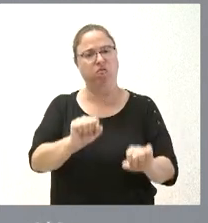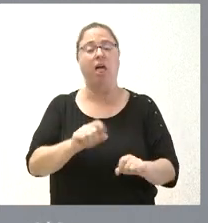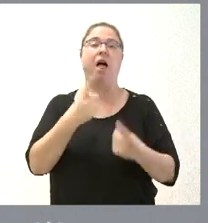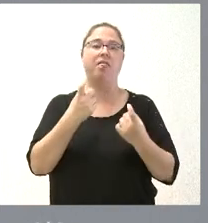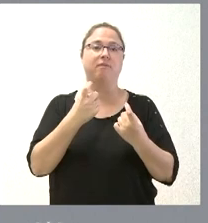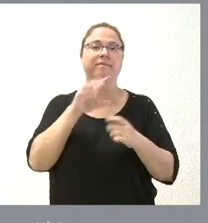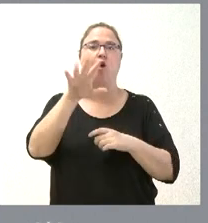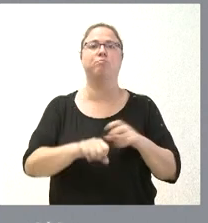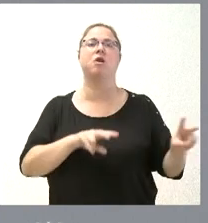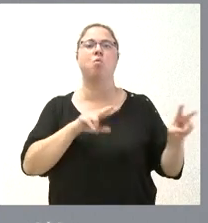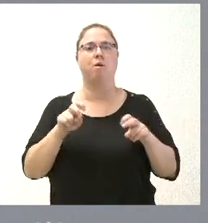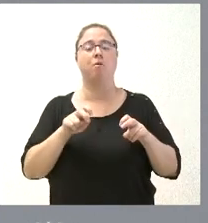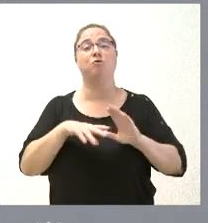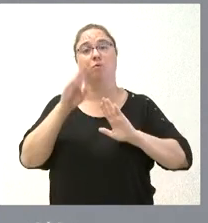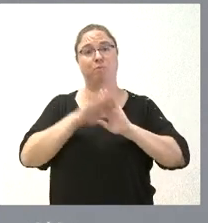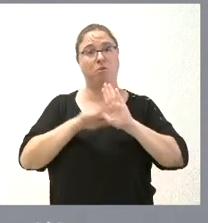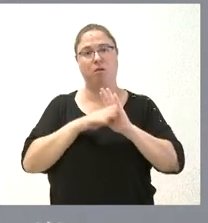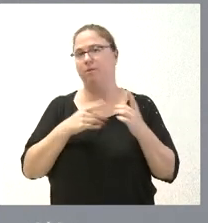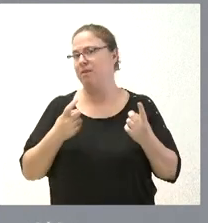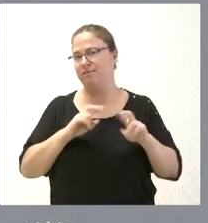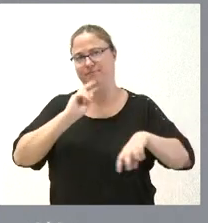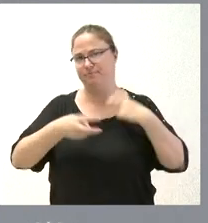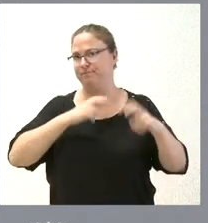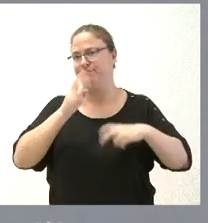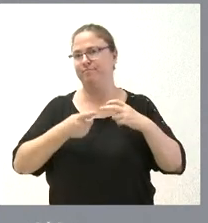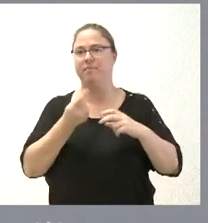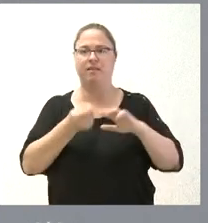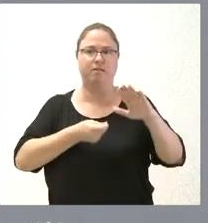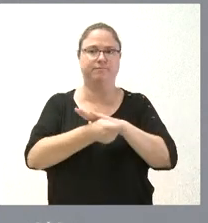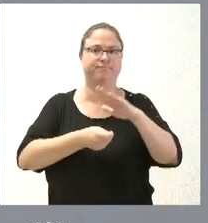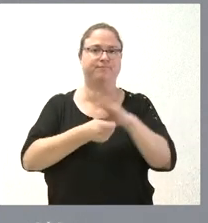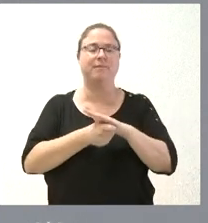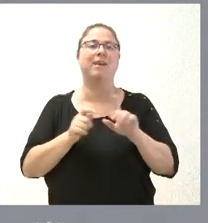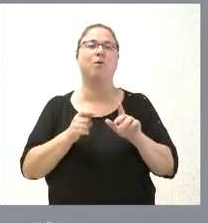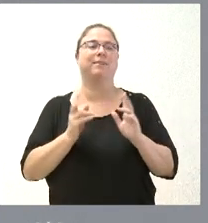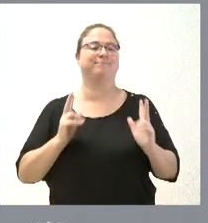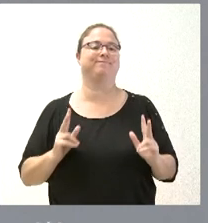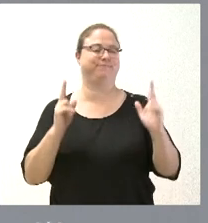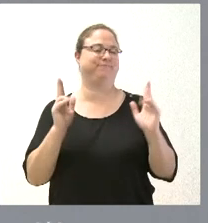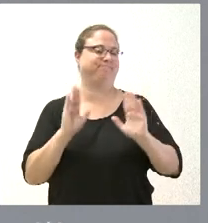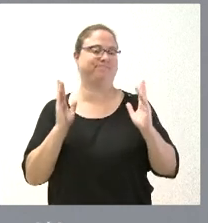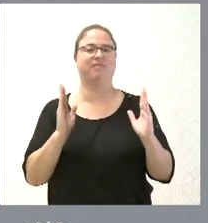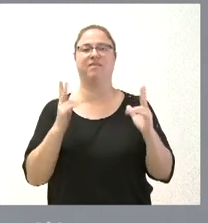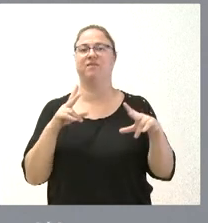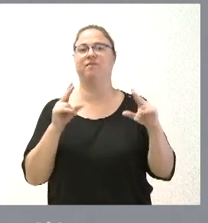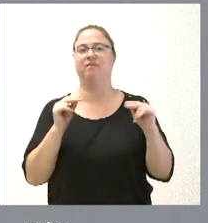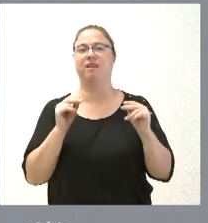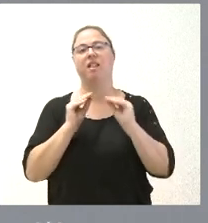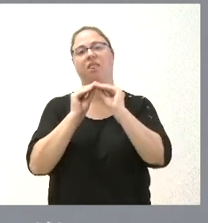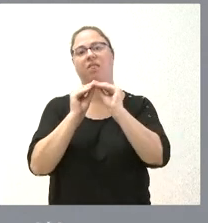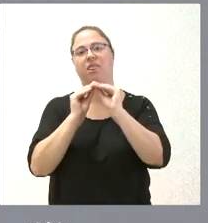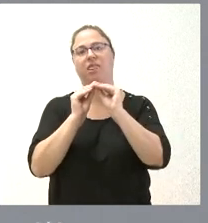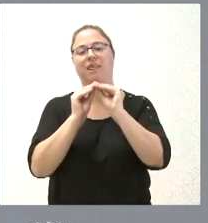y por tanto este programa está en continua necesidad de seguir invirtiendo no es un programa que se dedique sencillamente a instalar